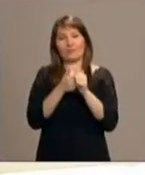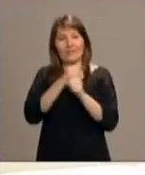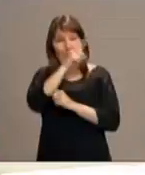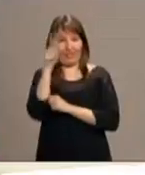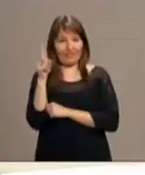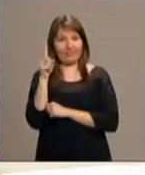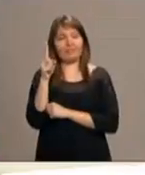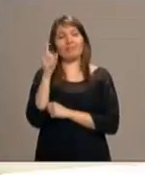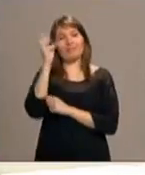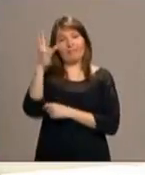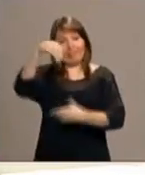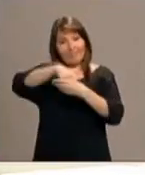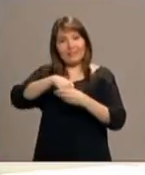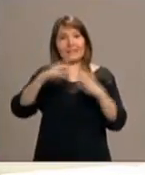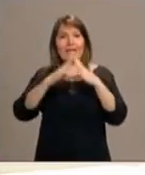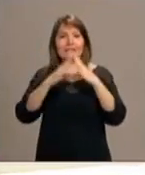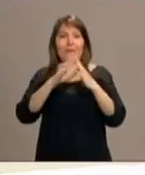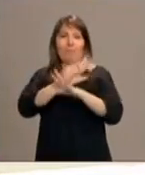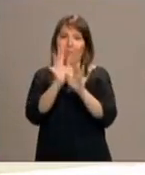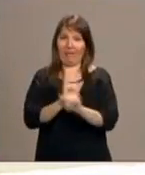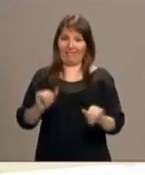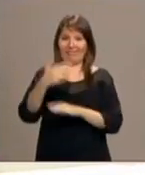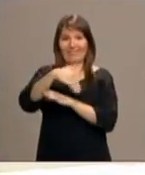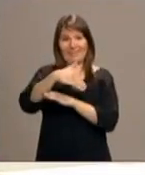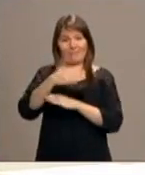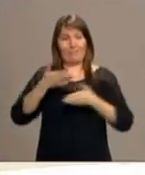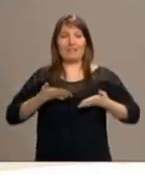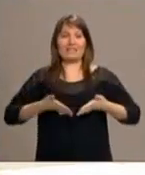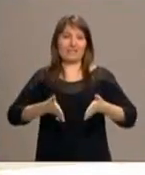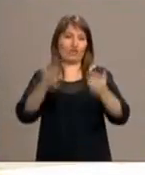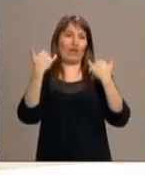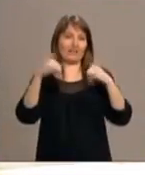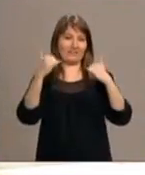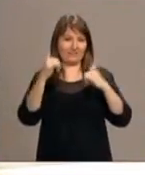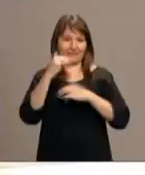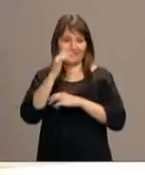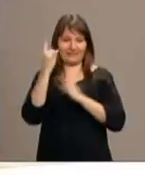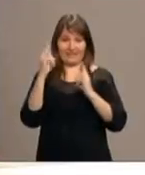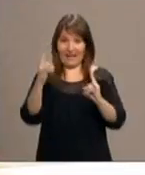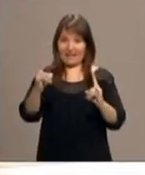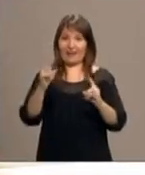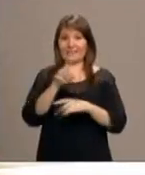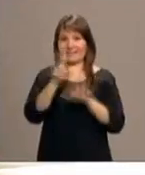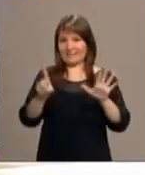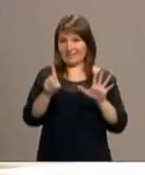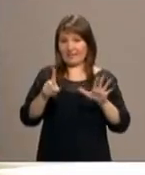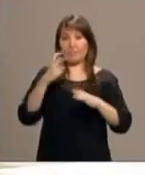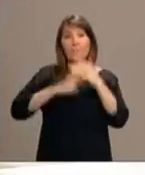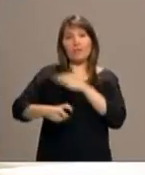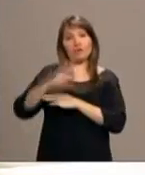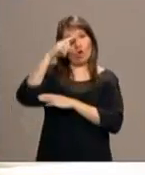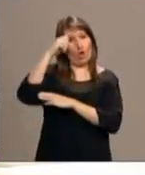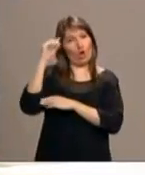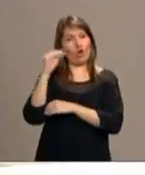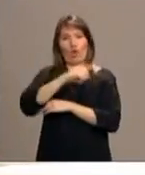de Madrid, predica en la Iglesia de la Paz, en el Paseo de la Castellana número 6, en el metro de Colón, a las 8 de la tarde y será el último día, el día